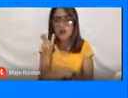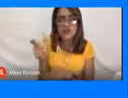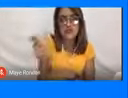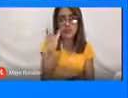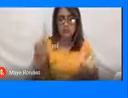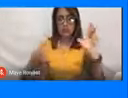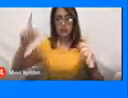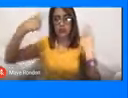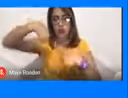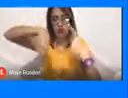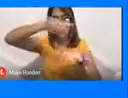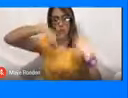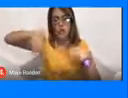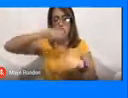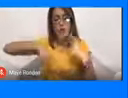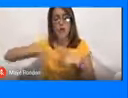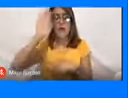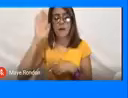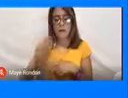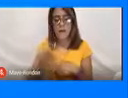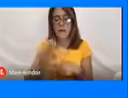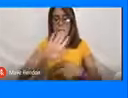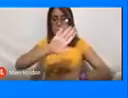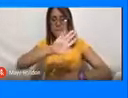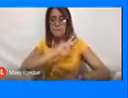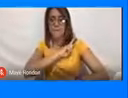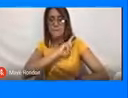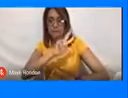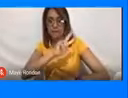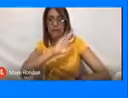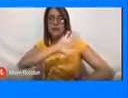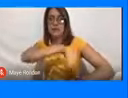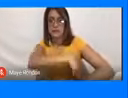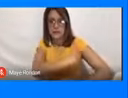sector turístico a través de su viceministerio de turismo.